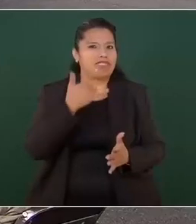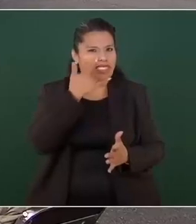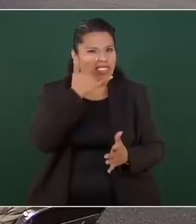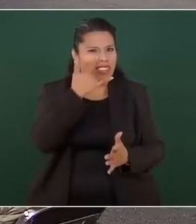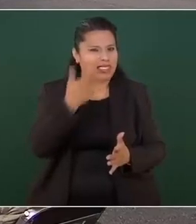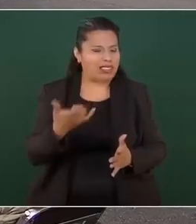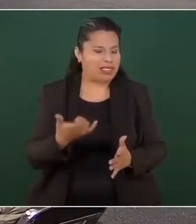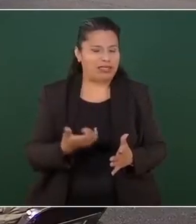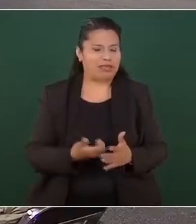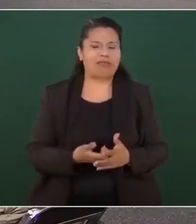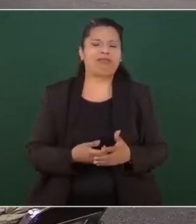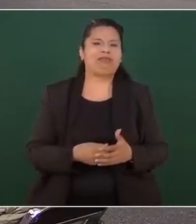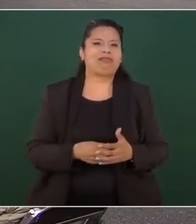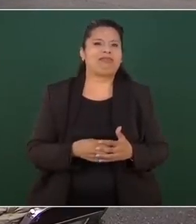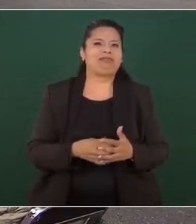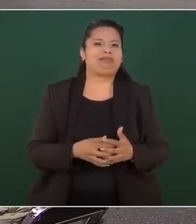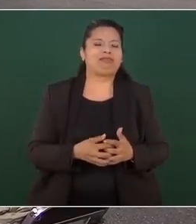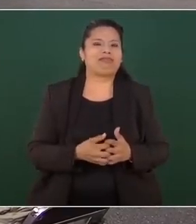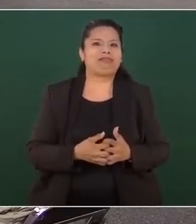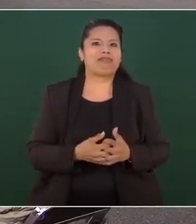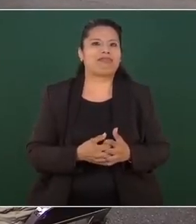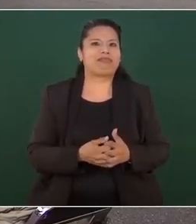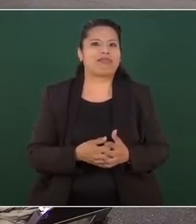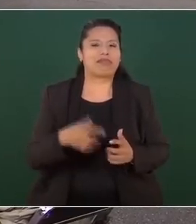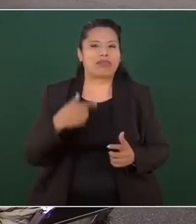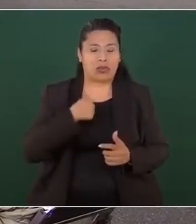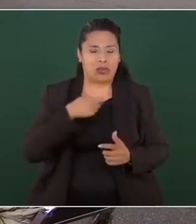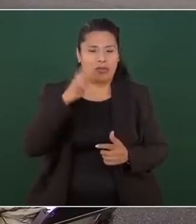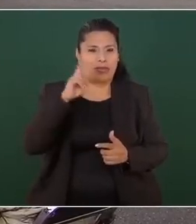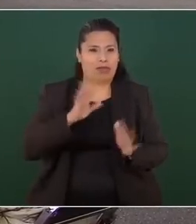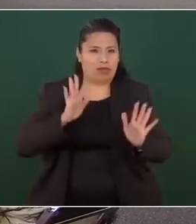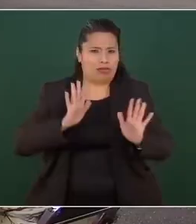santa María, sorprendido.